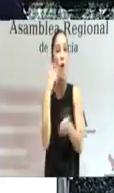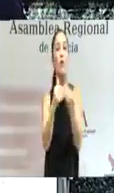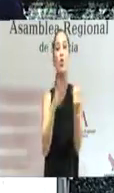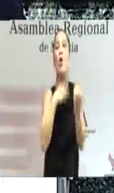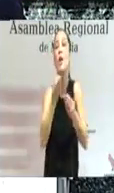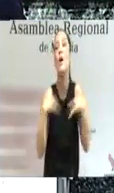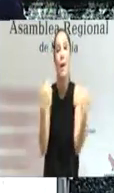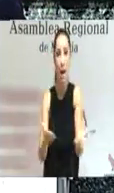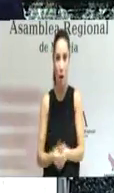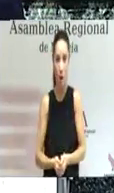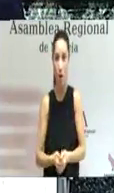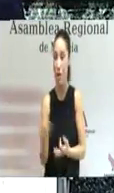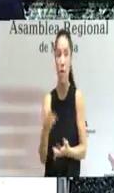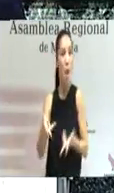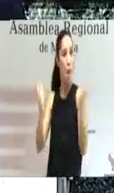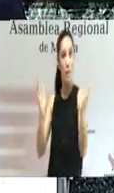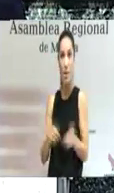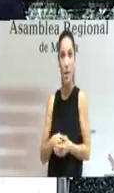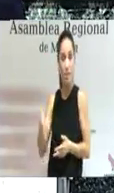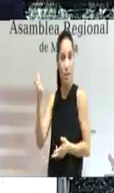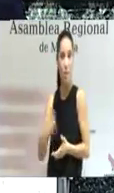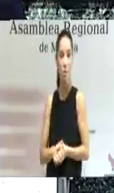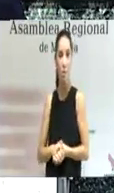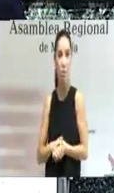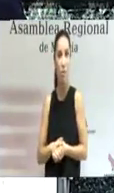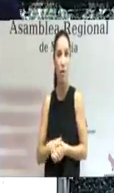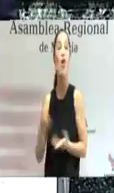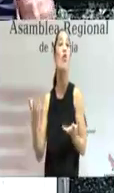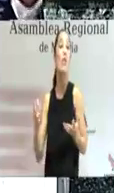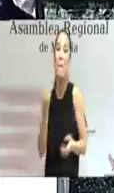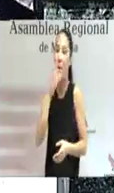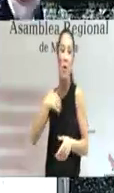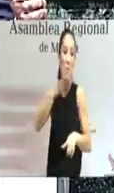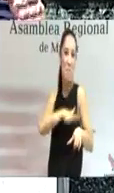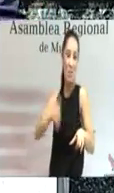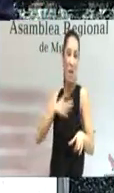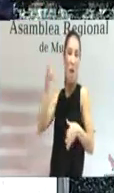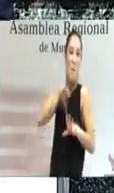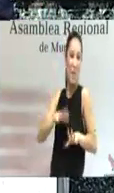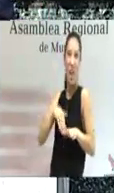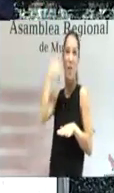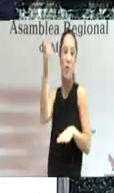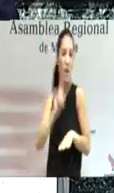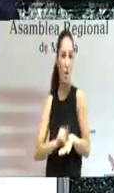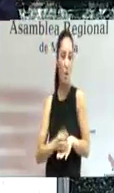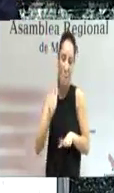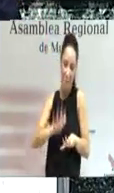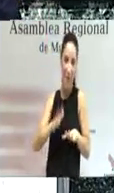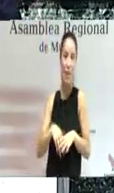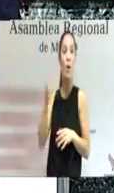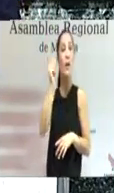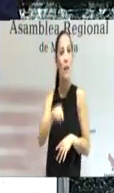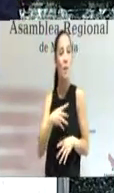y para hacer y para hacerlo posible en su tierra la libertad vital que ofrece a las